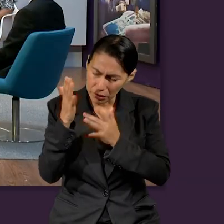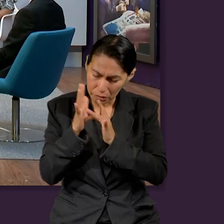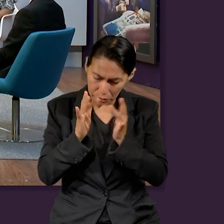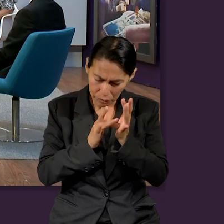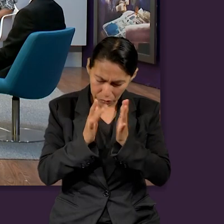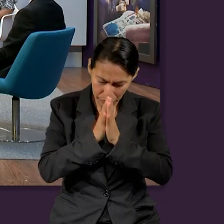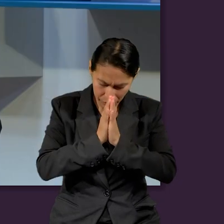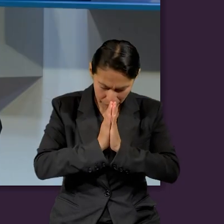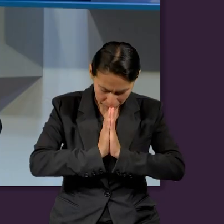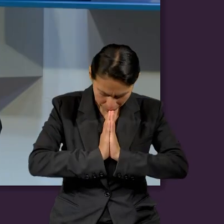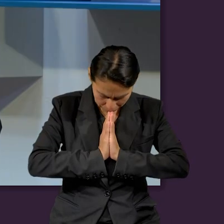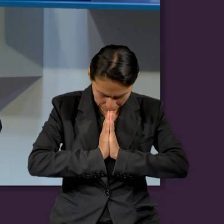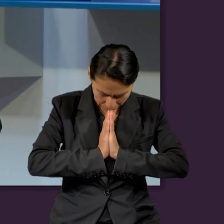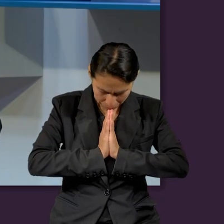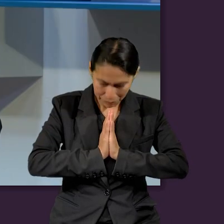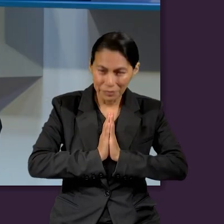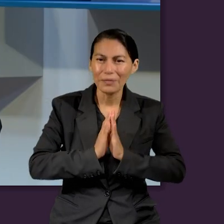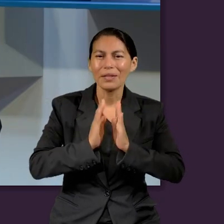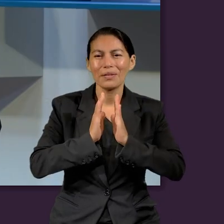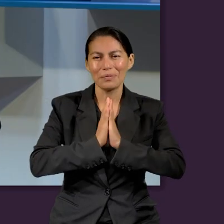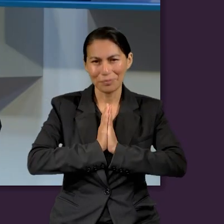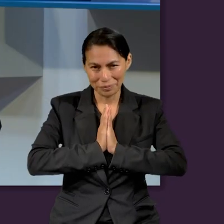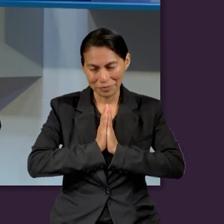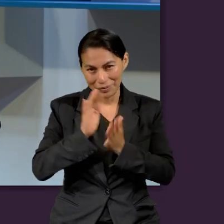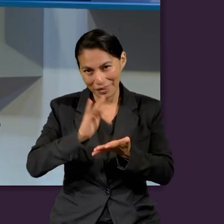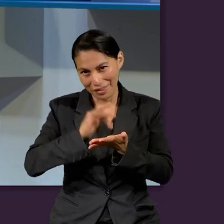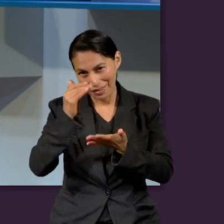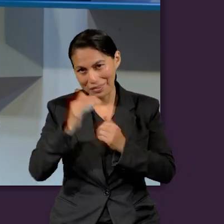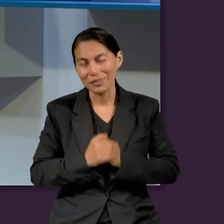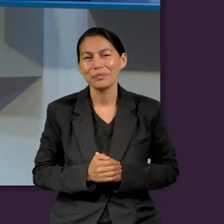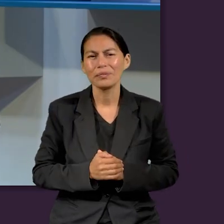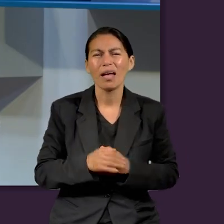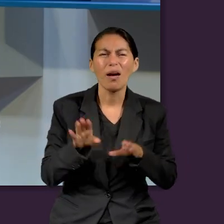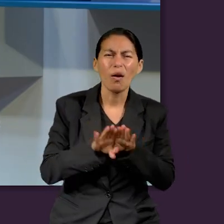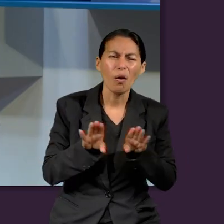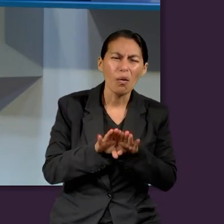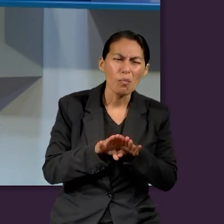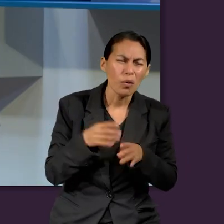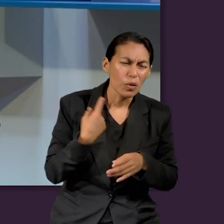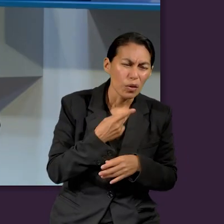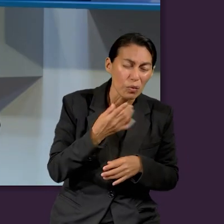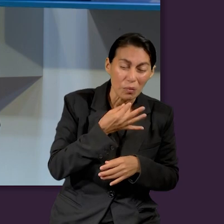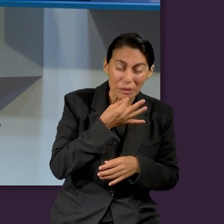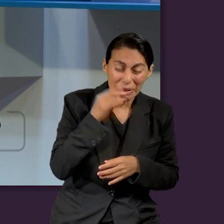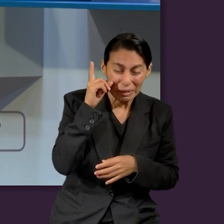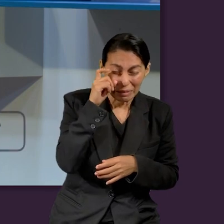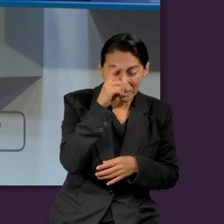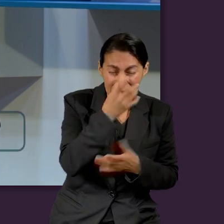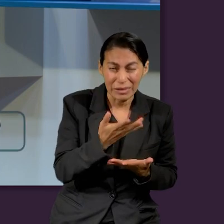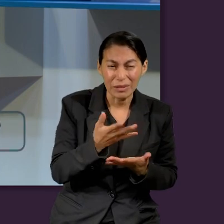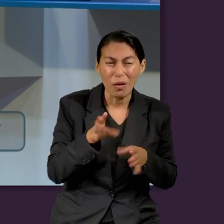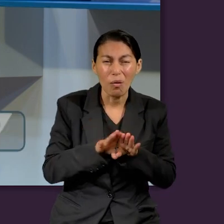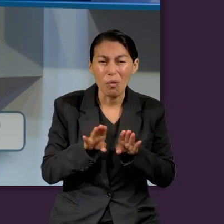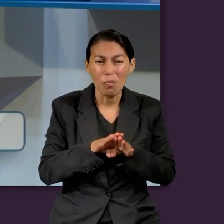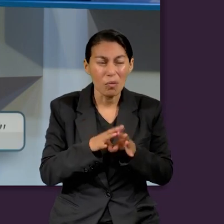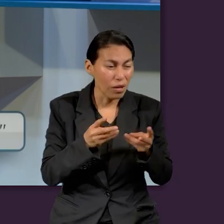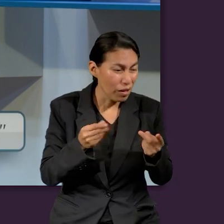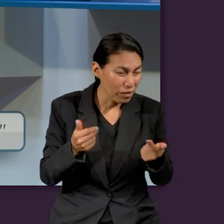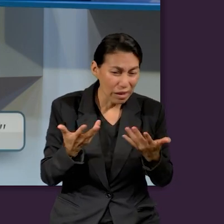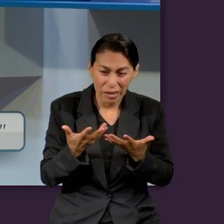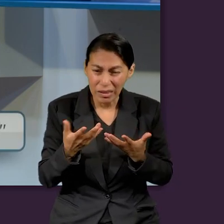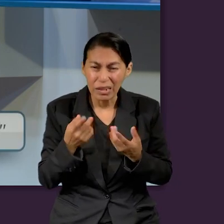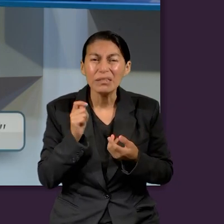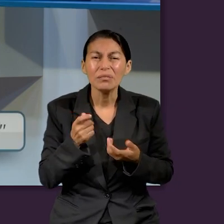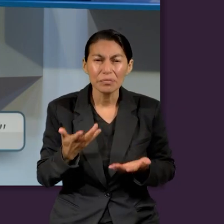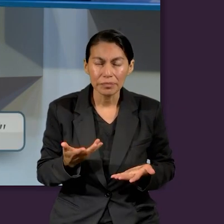Amén. Muchas gracias. Muy bien, ¿cómo administrarse en los tiempos difíciles? Saben que vivimos en